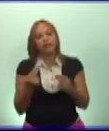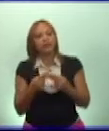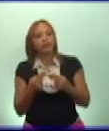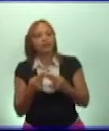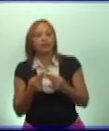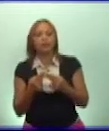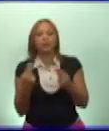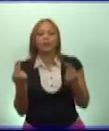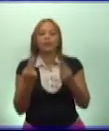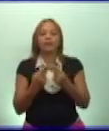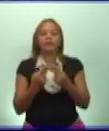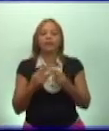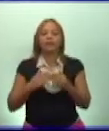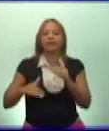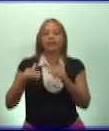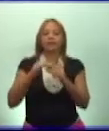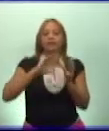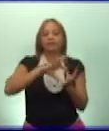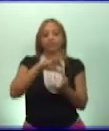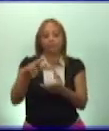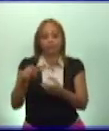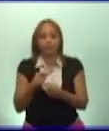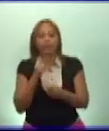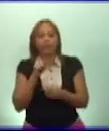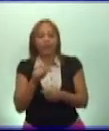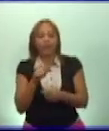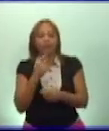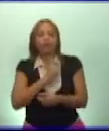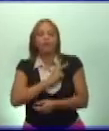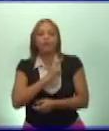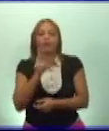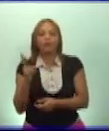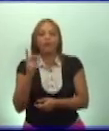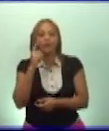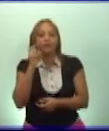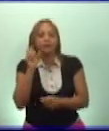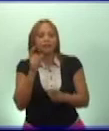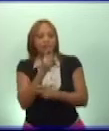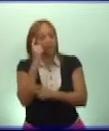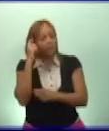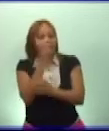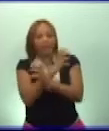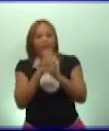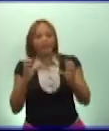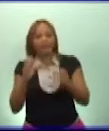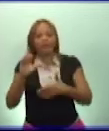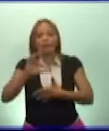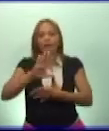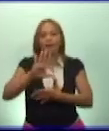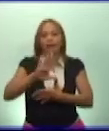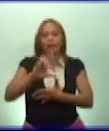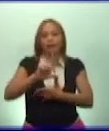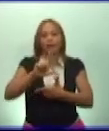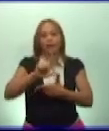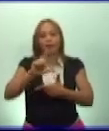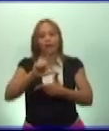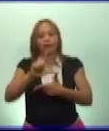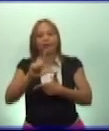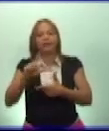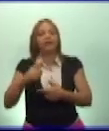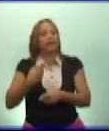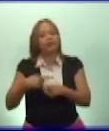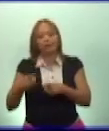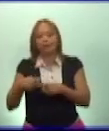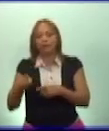nivel mundial y constituyen hoy una vanguardia científica de América Latina y de otros países del